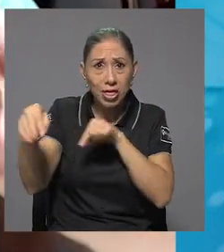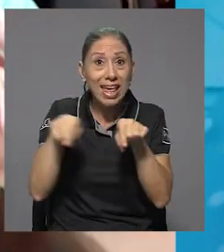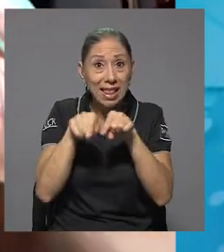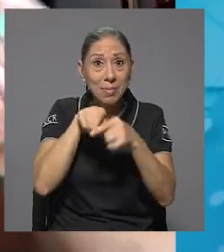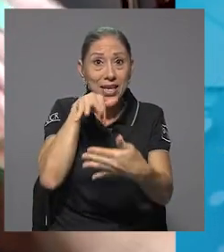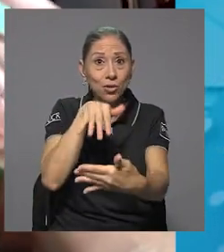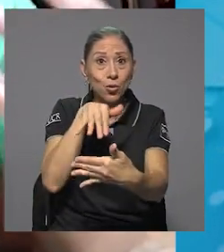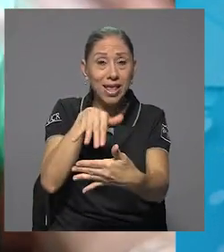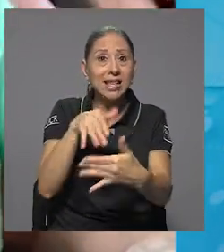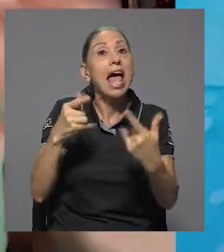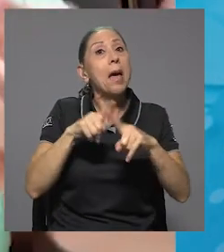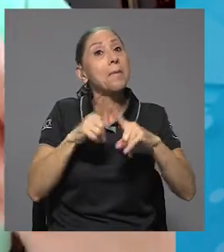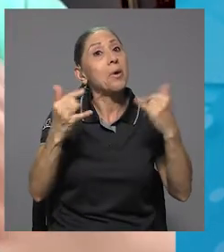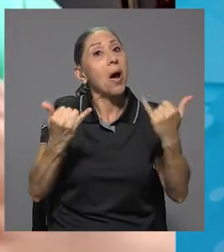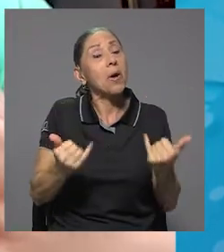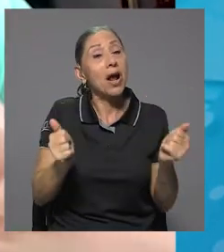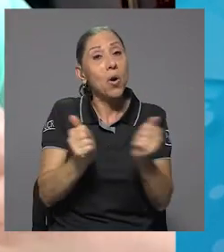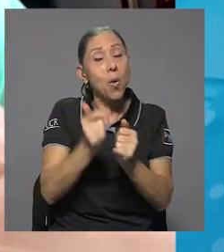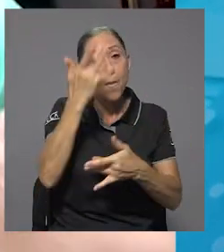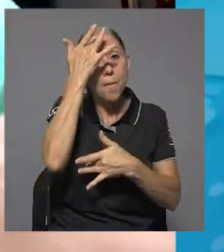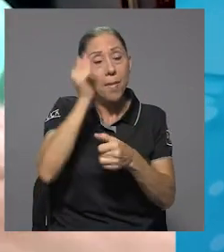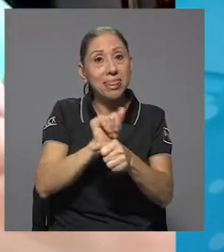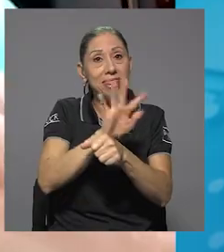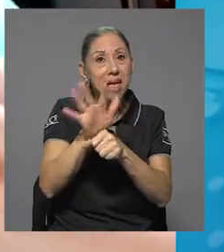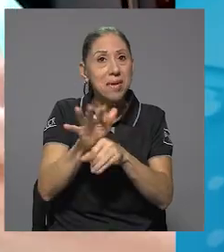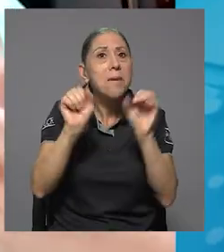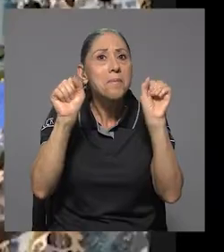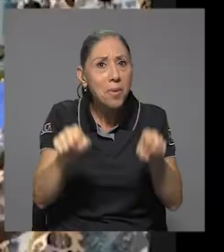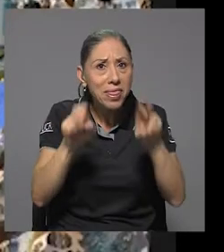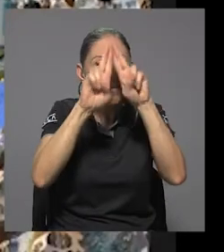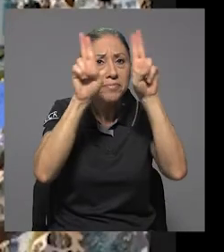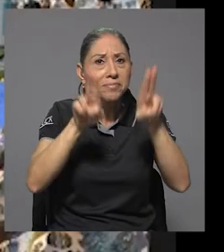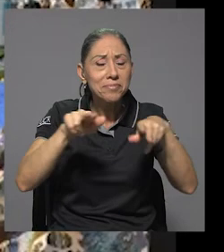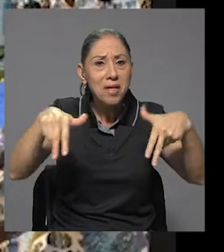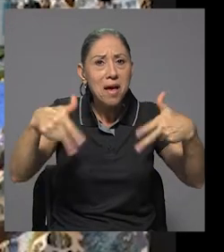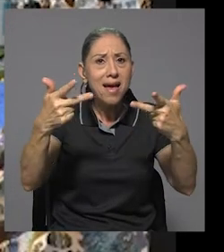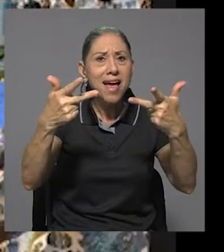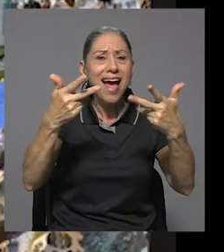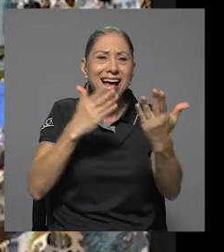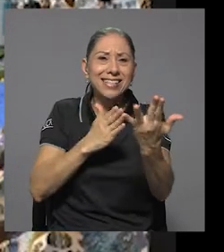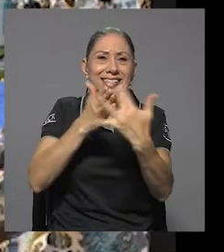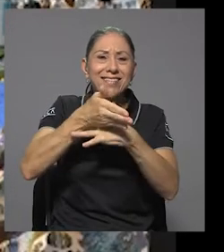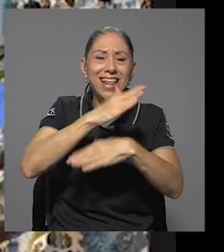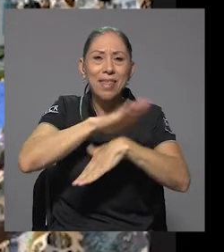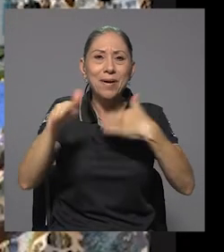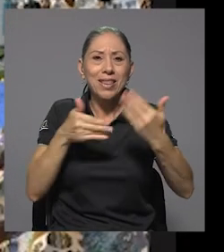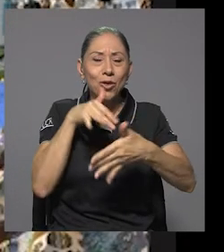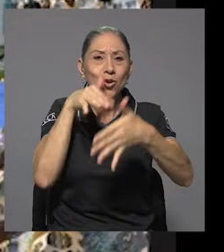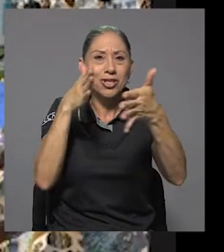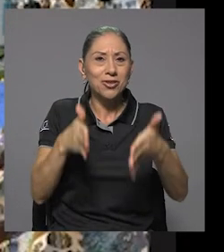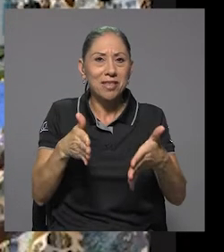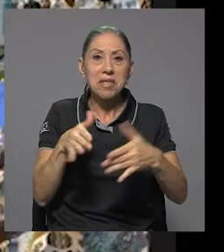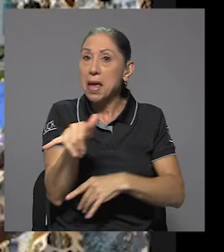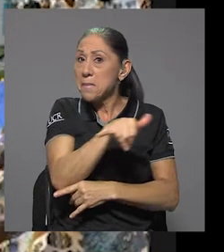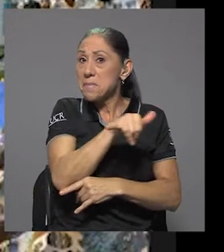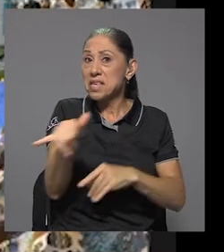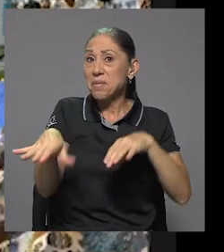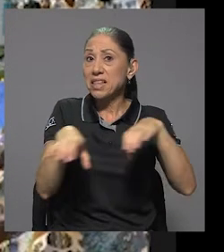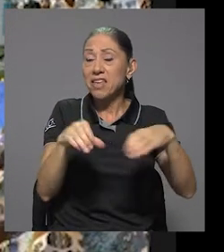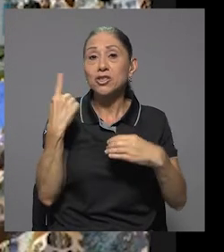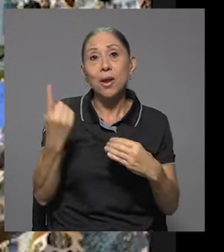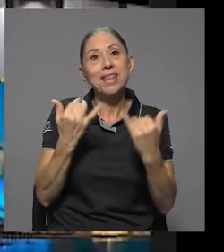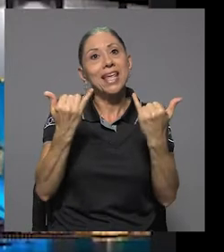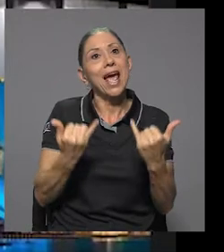logramos tener esa accesibilidad para todo el estudiantado, y pues sigue siendo la misma actividad nada más que pues a la distancia.